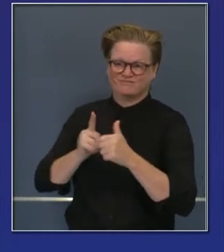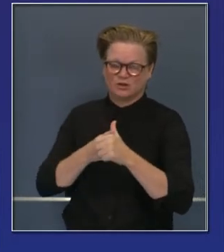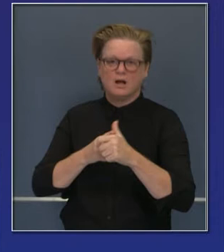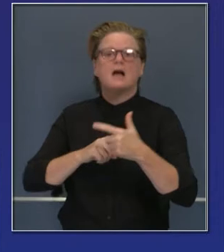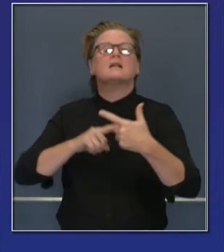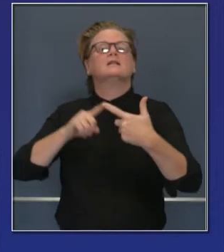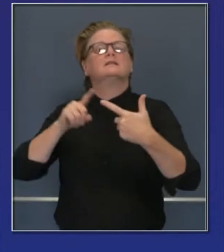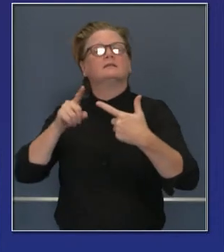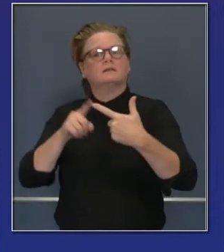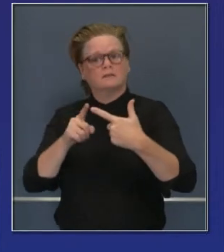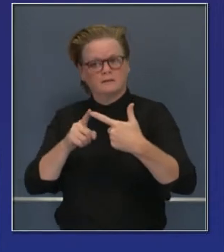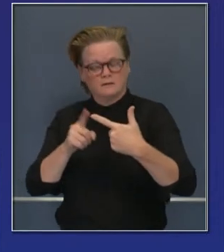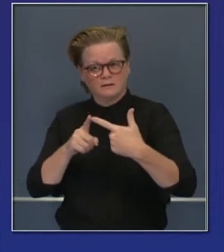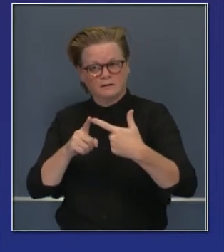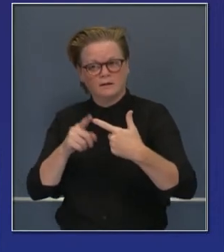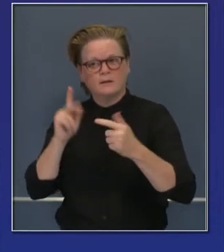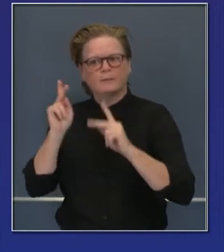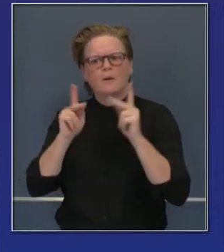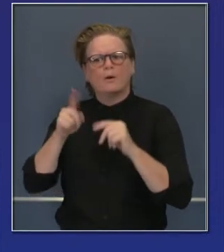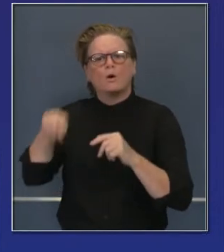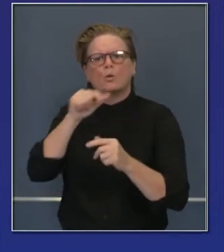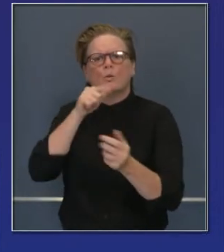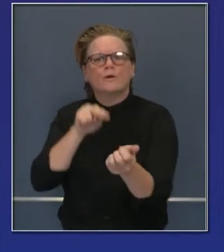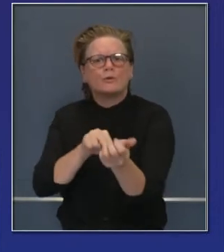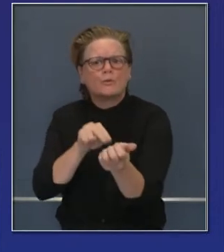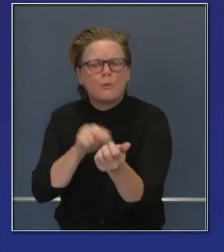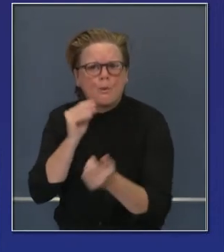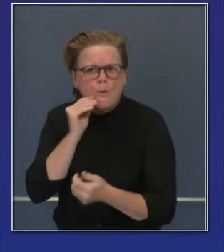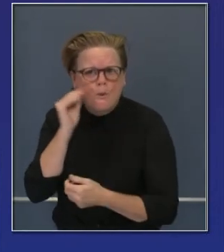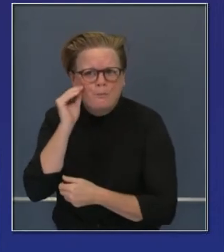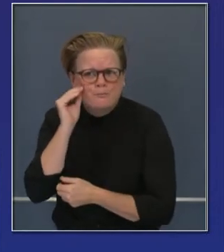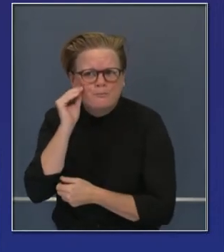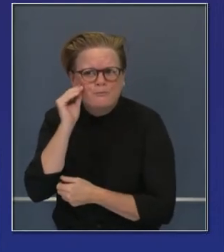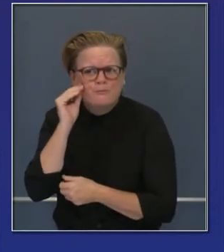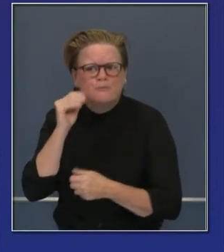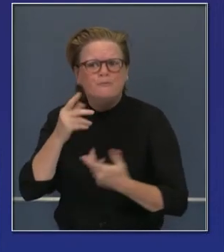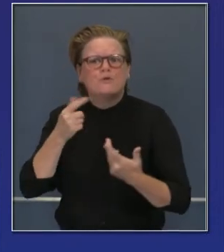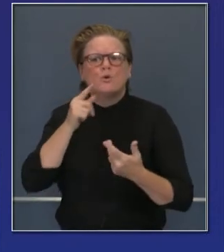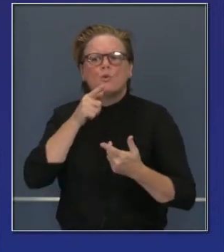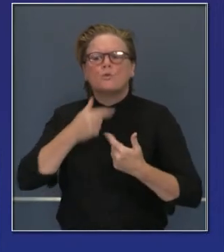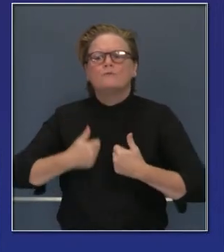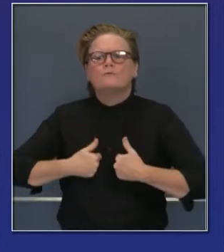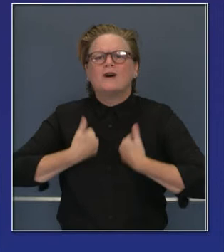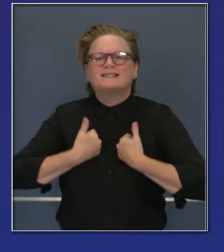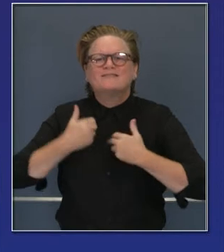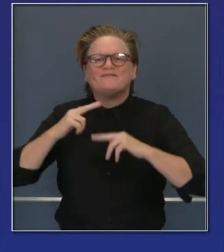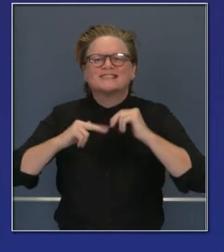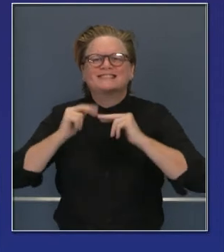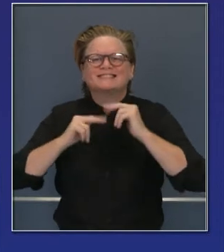los lugares donde se encuentran personas vulnerables, hogares para ancianos, para